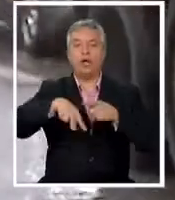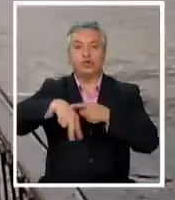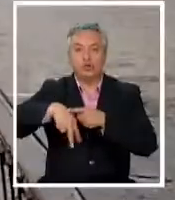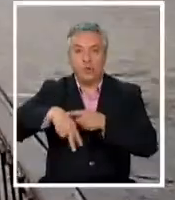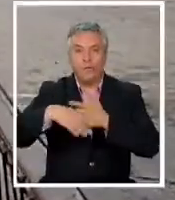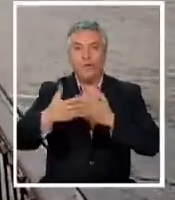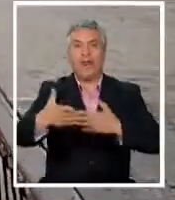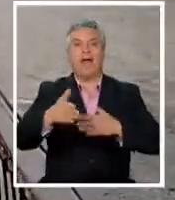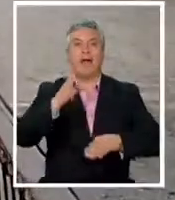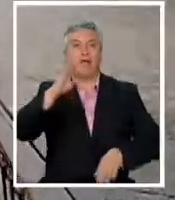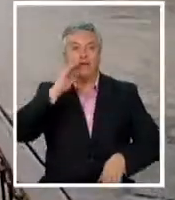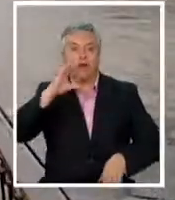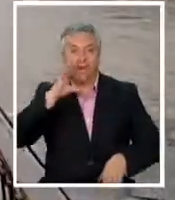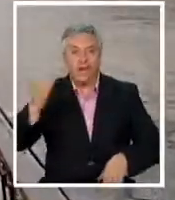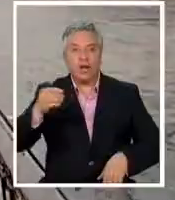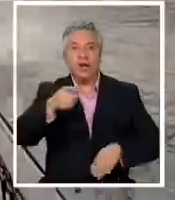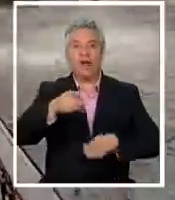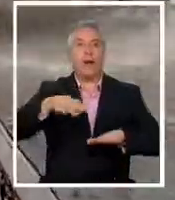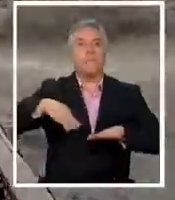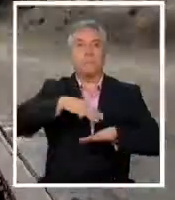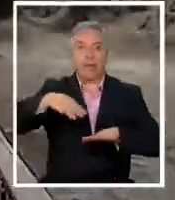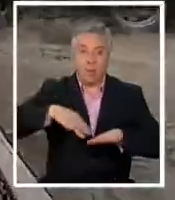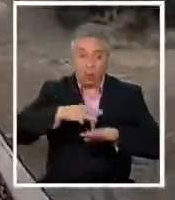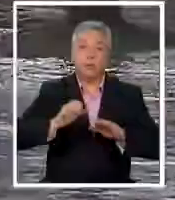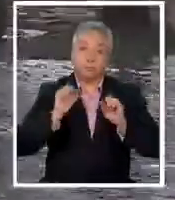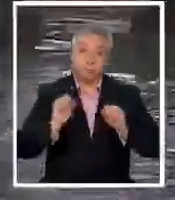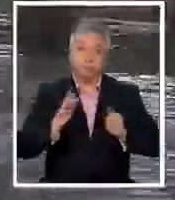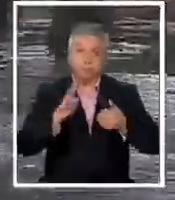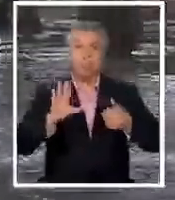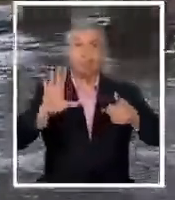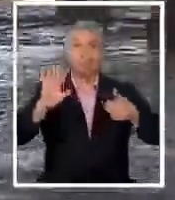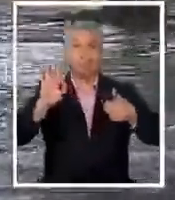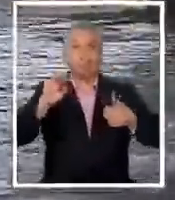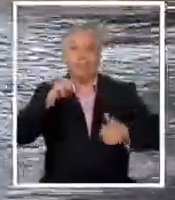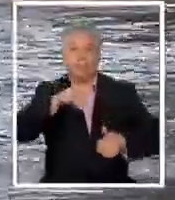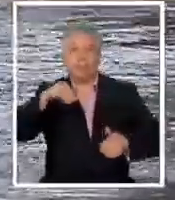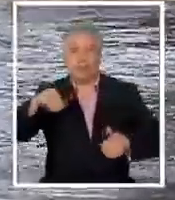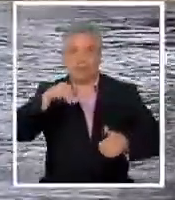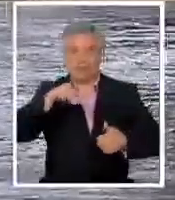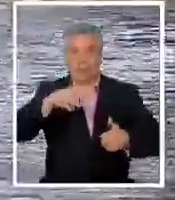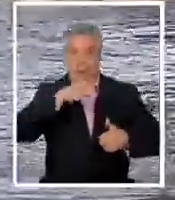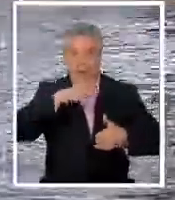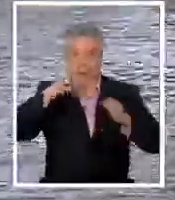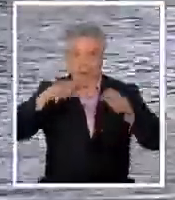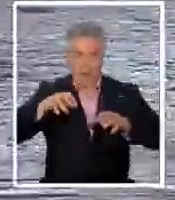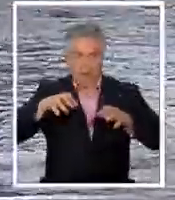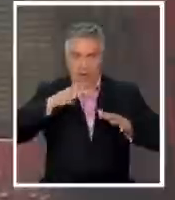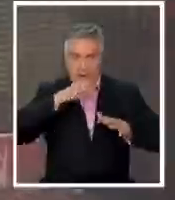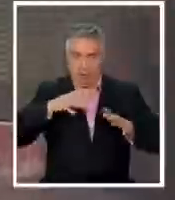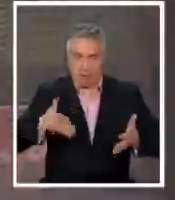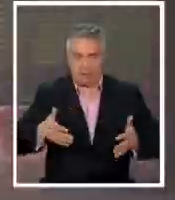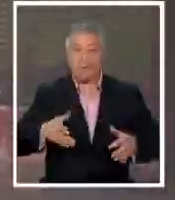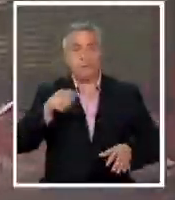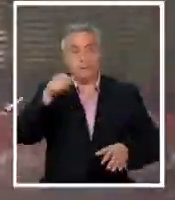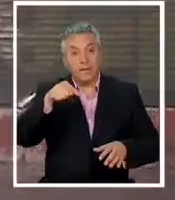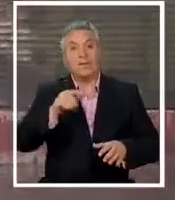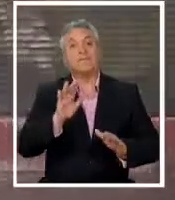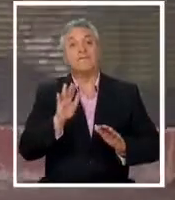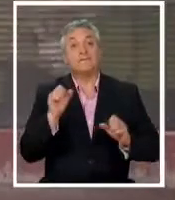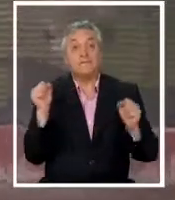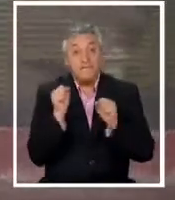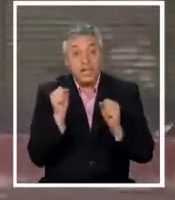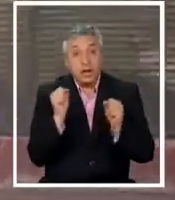Maule, donde se podrían registrar hasta 60 milímetros de agua en los próximos días. Frío que se aleja para dar paso a la lluvia.